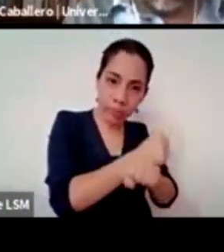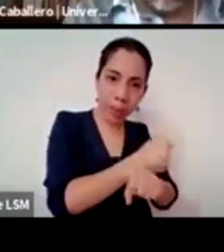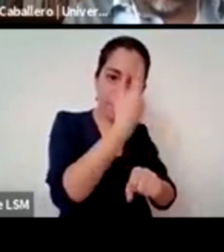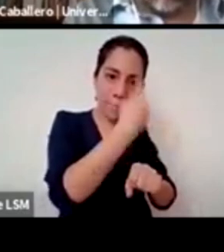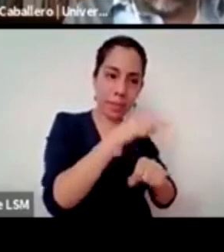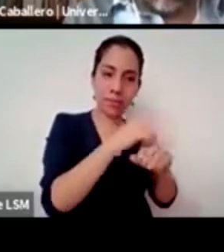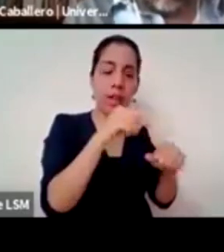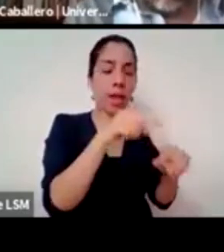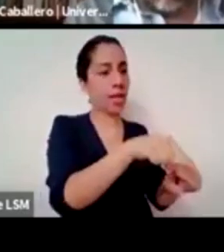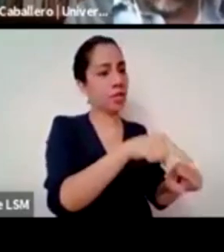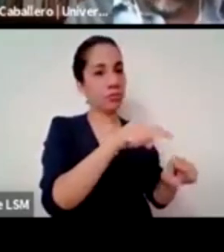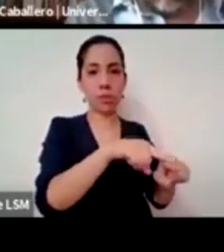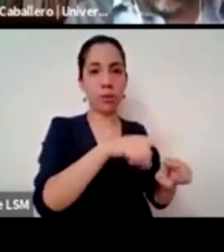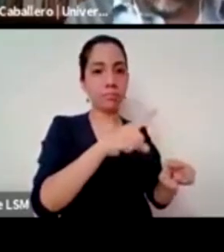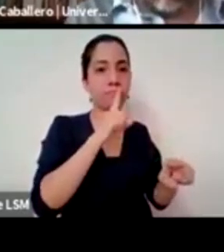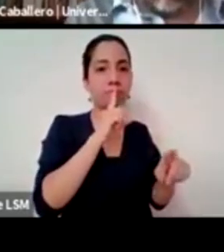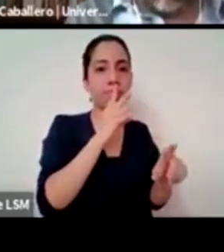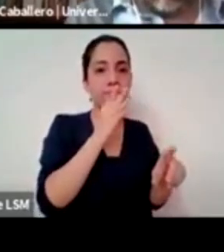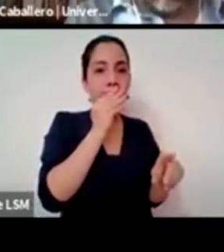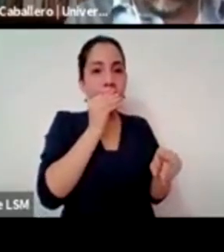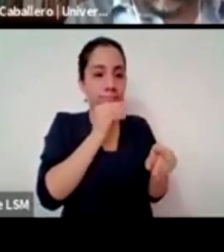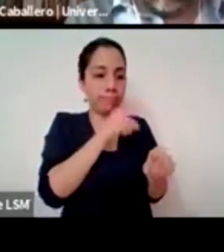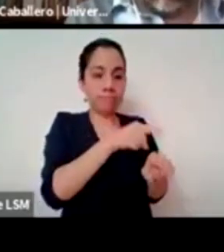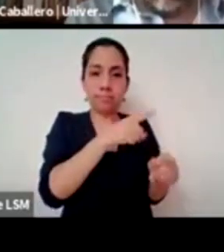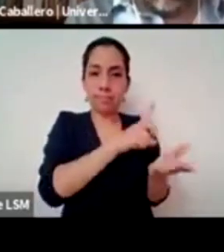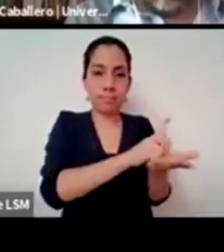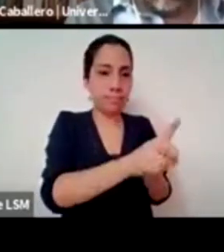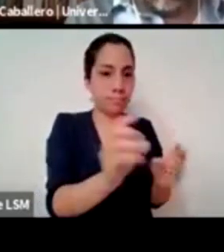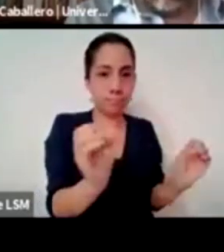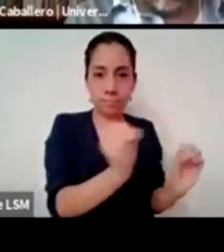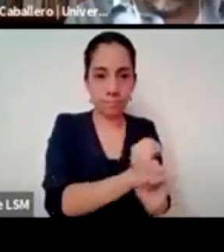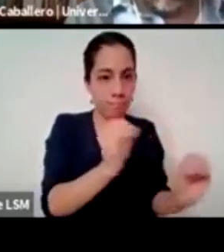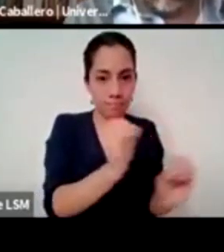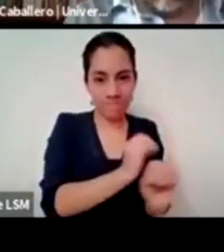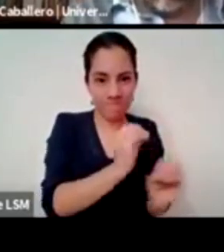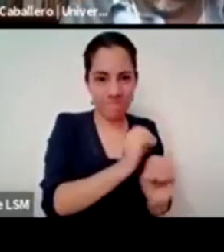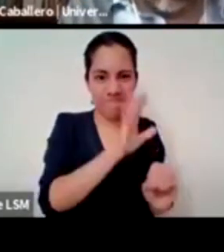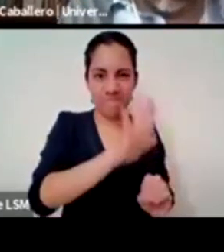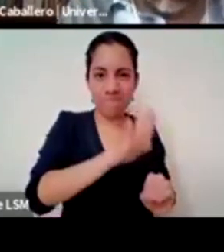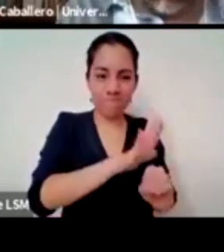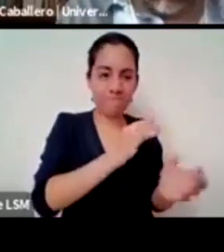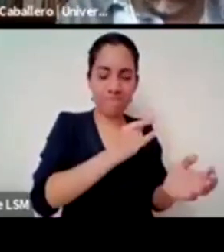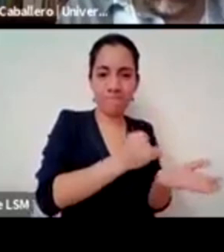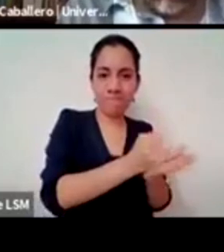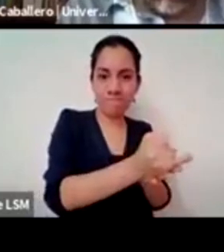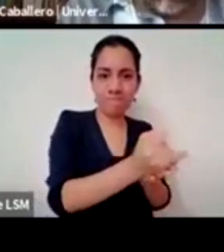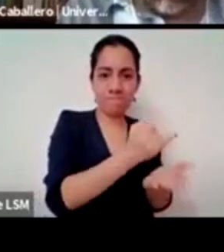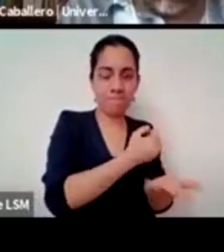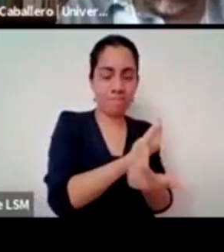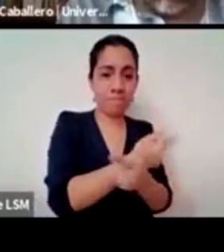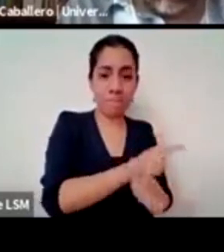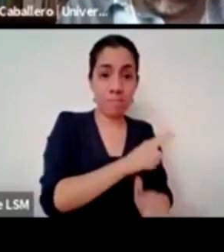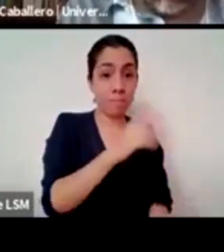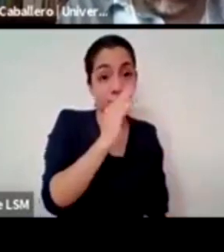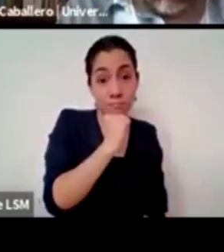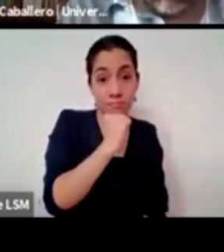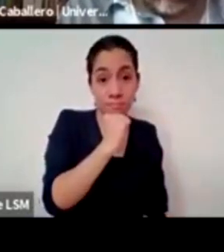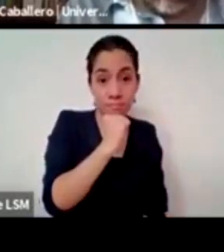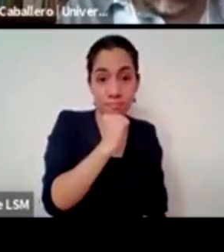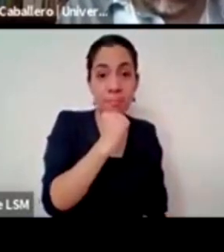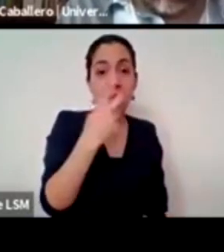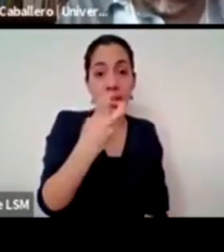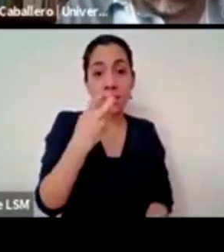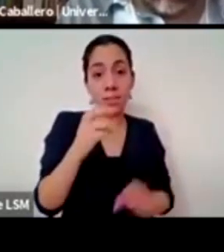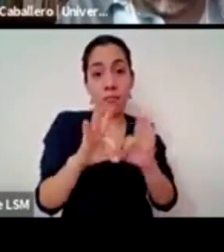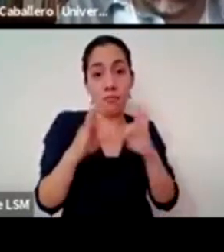ni derechos ni ningún tipo de autonomía como decía nos explicaba antes también Yair muy bien esa